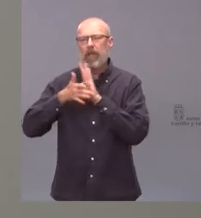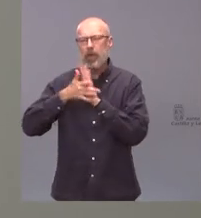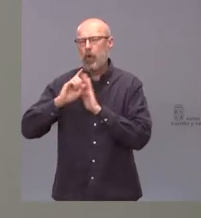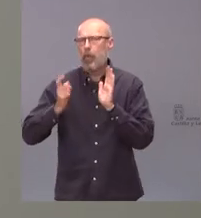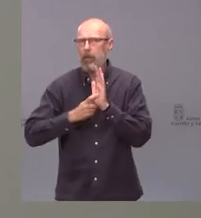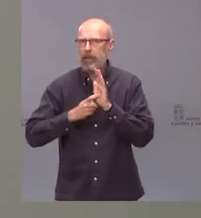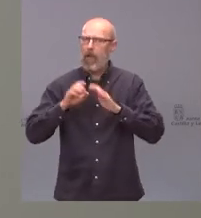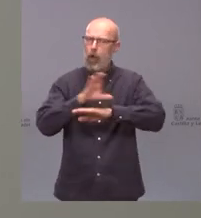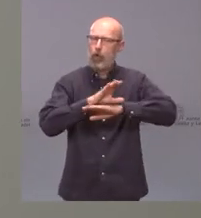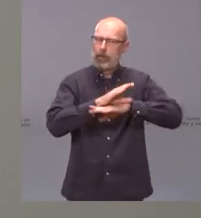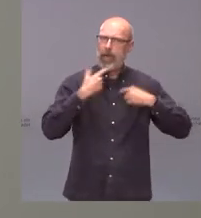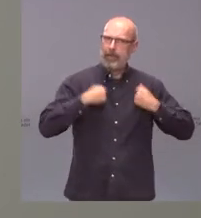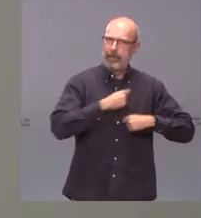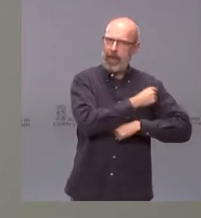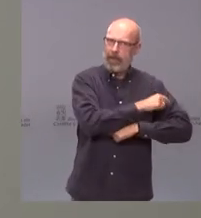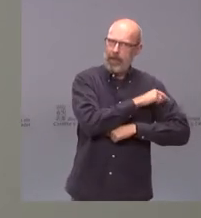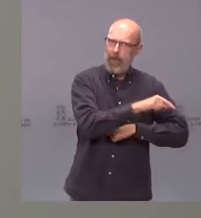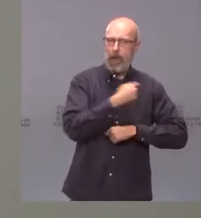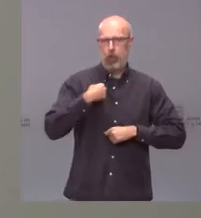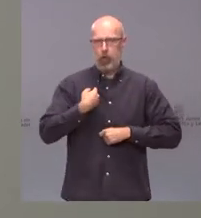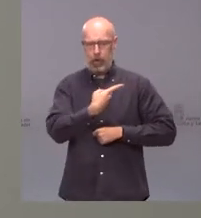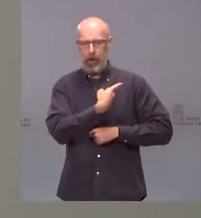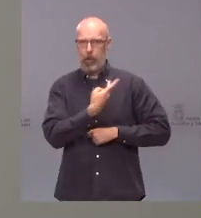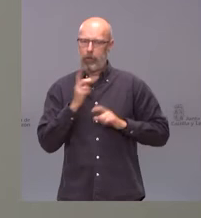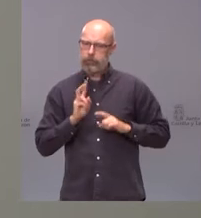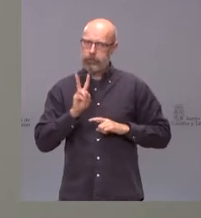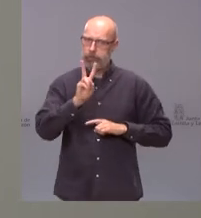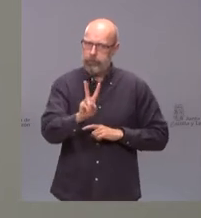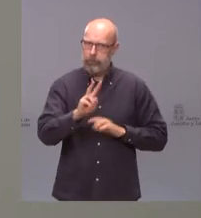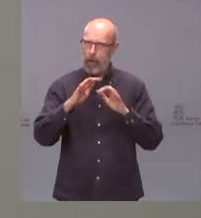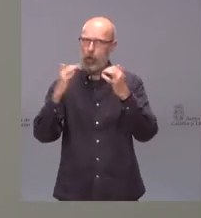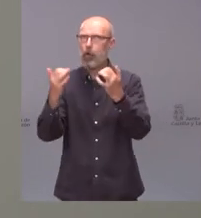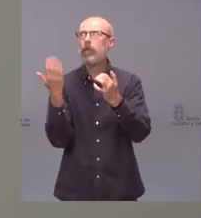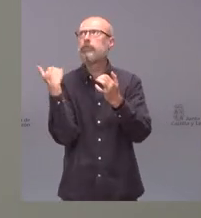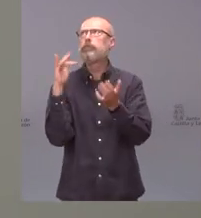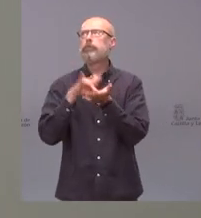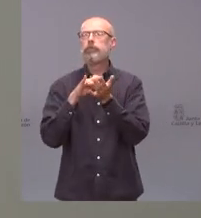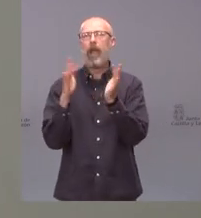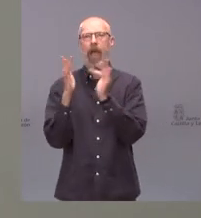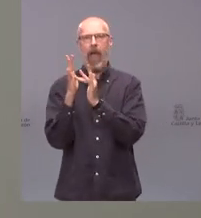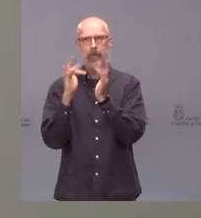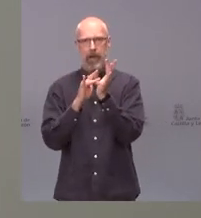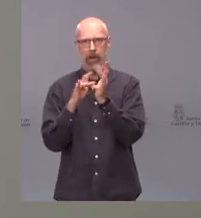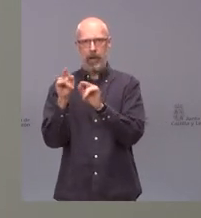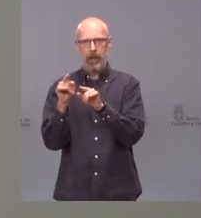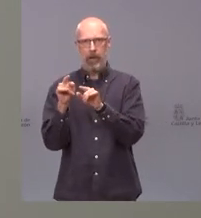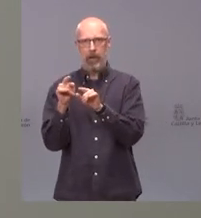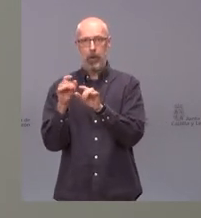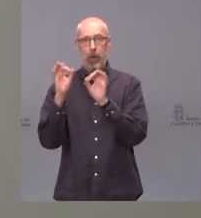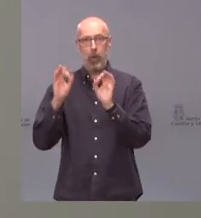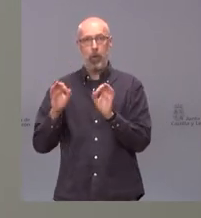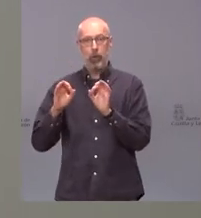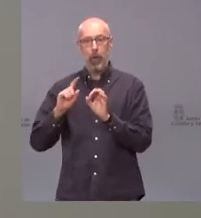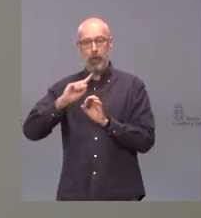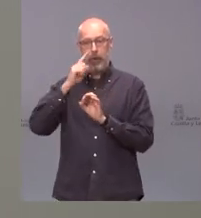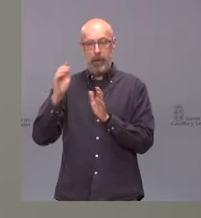consejera de Sanidad y yo comparecimos en las Cortes en abril antes de que hubiera acabado la primera ola de la pandemia.